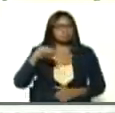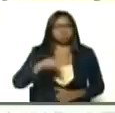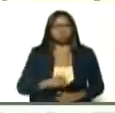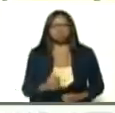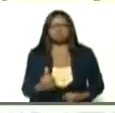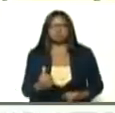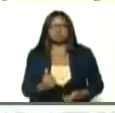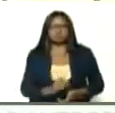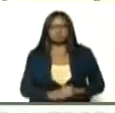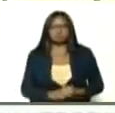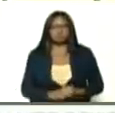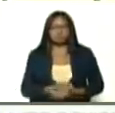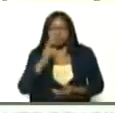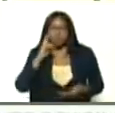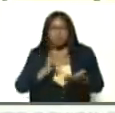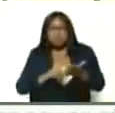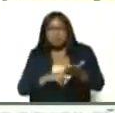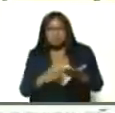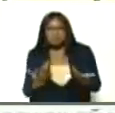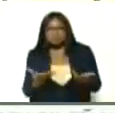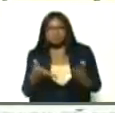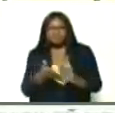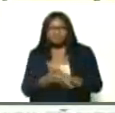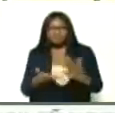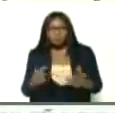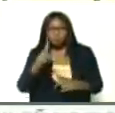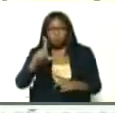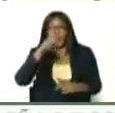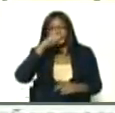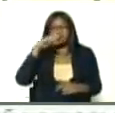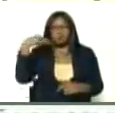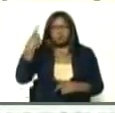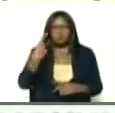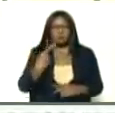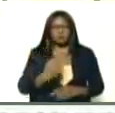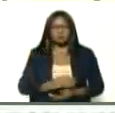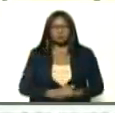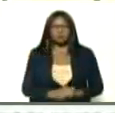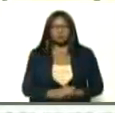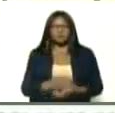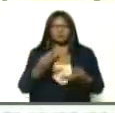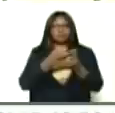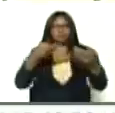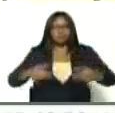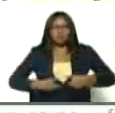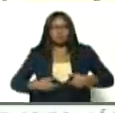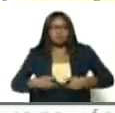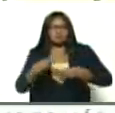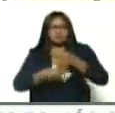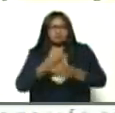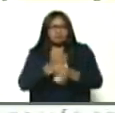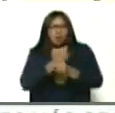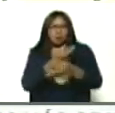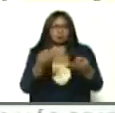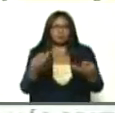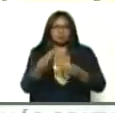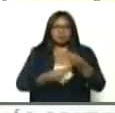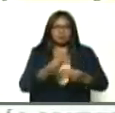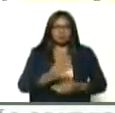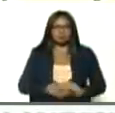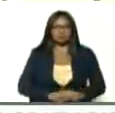y la realidad es la realidad, un año después, tremendo esfuerzo, tremendo trabajo que se ha hecho,